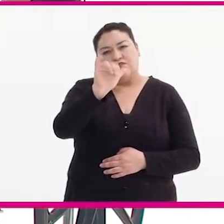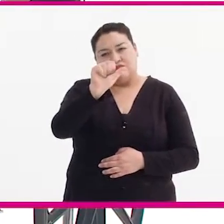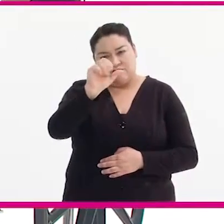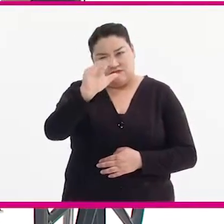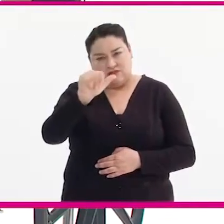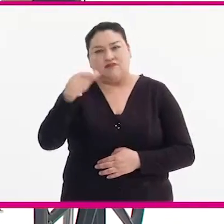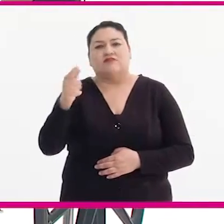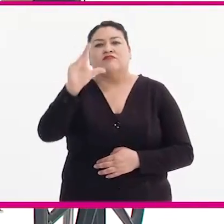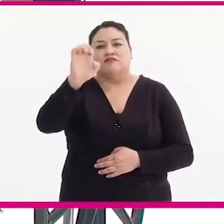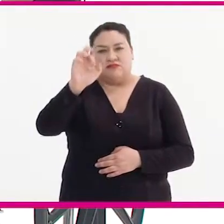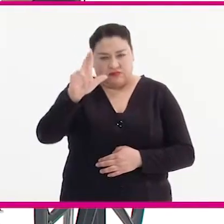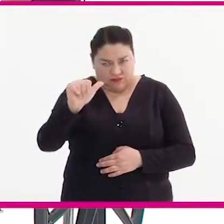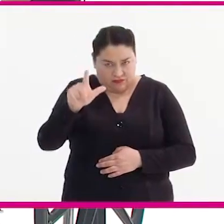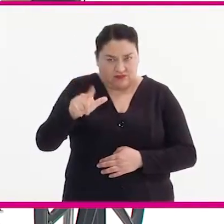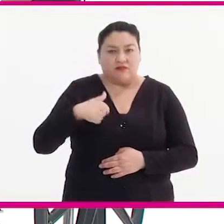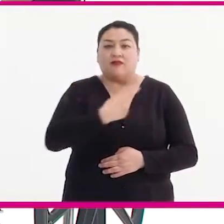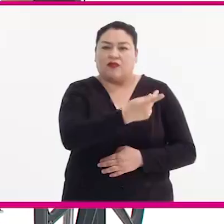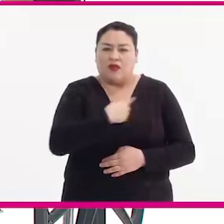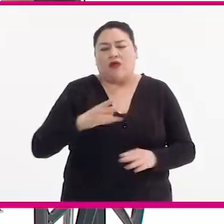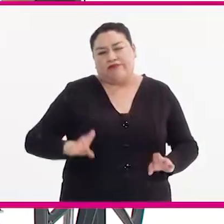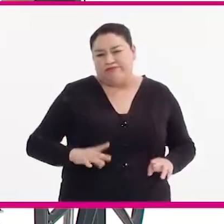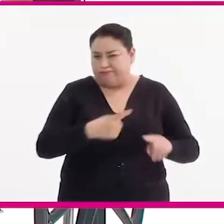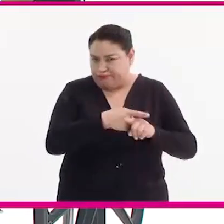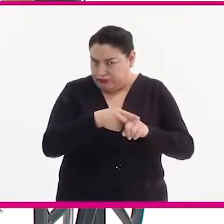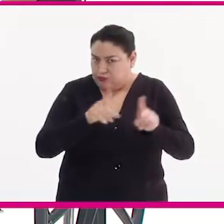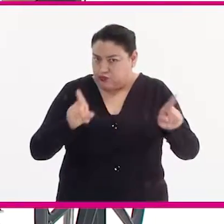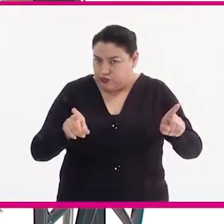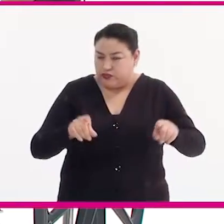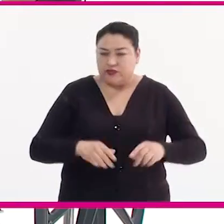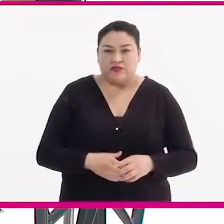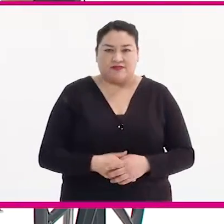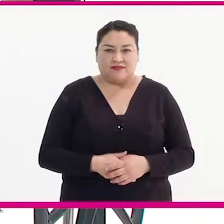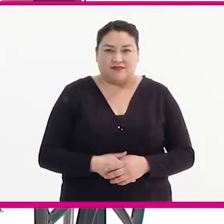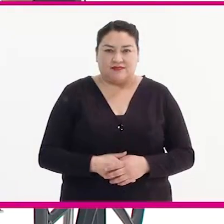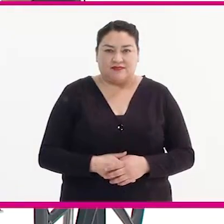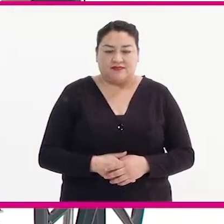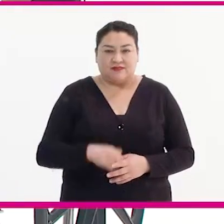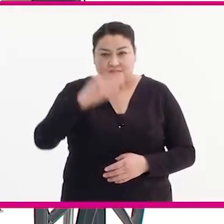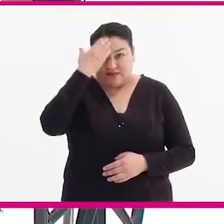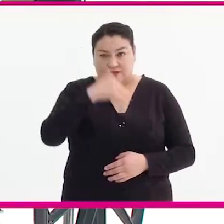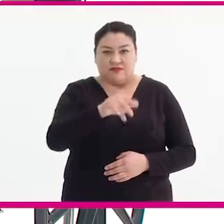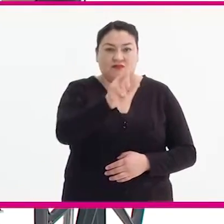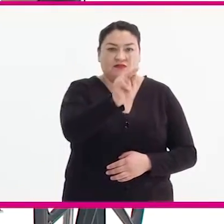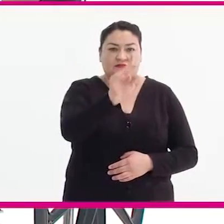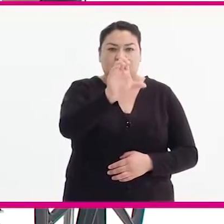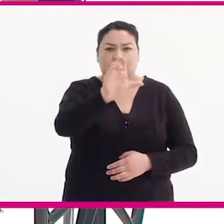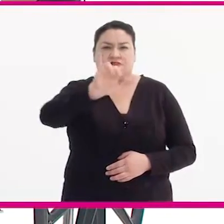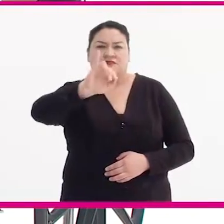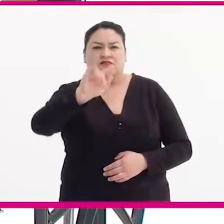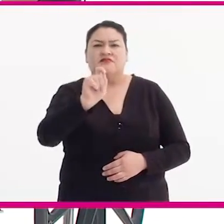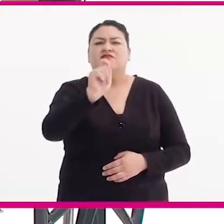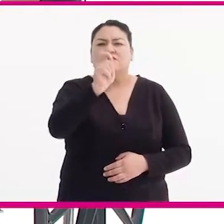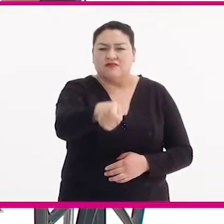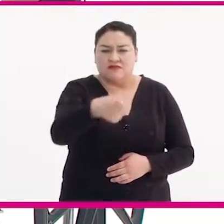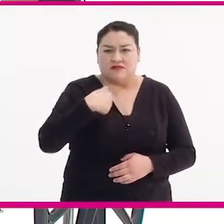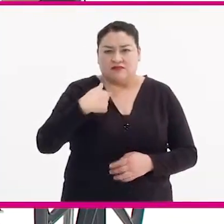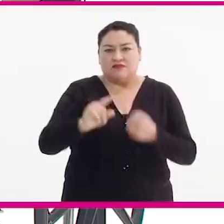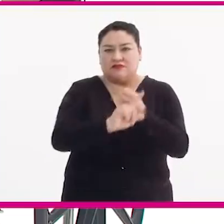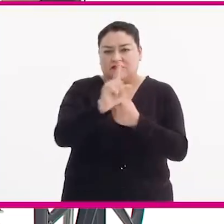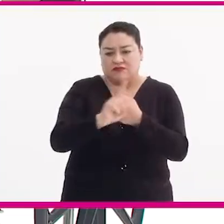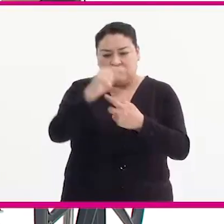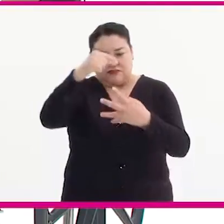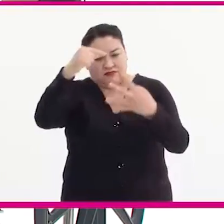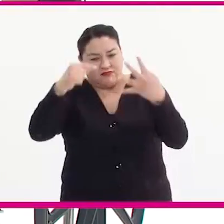pero en diferentes grados. La parálisis cerebral es un grupo de transtorno